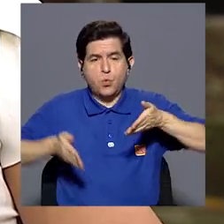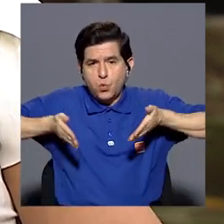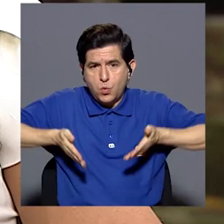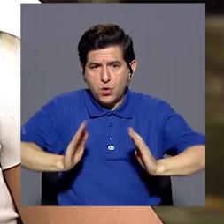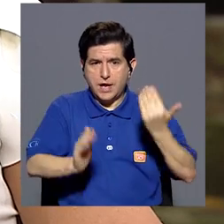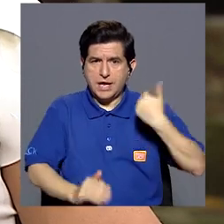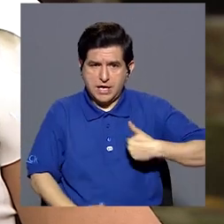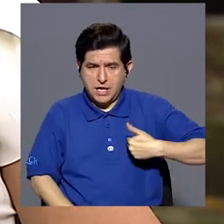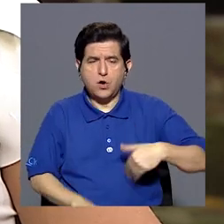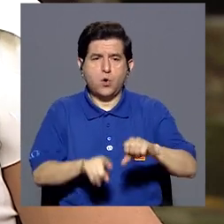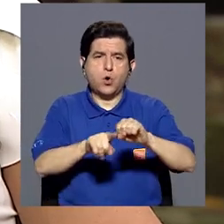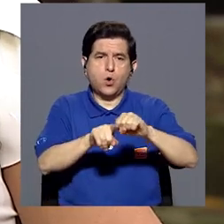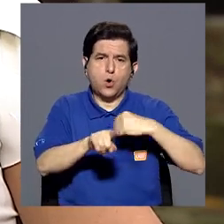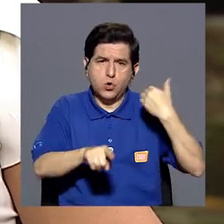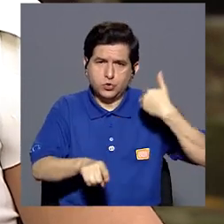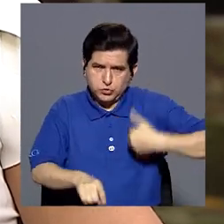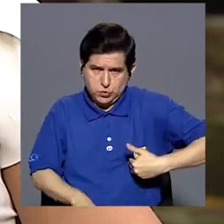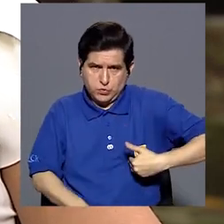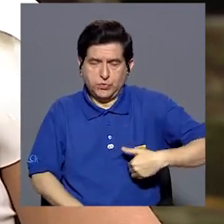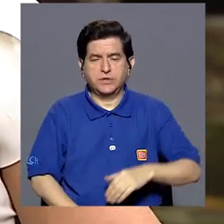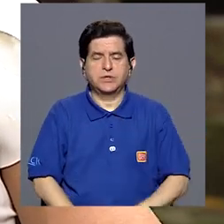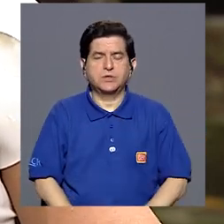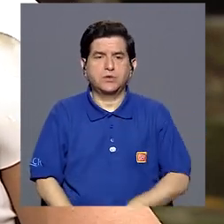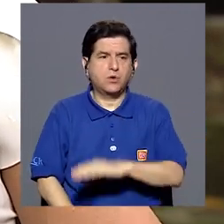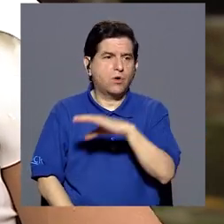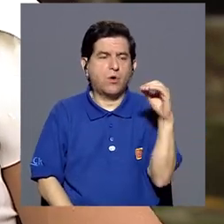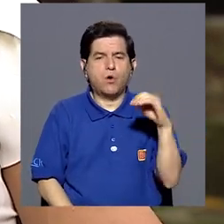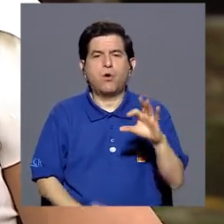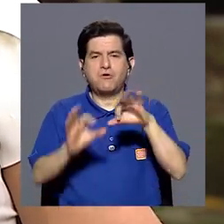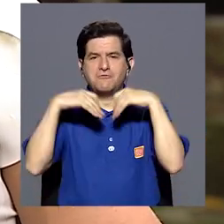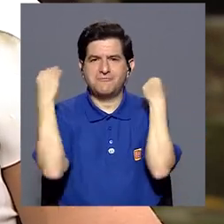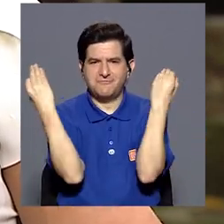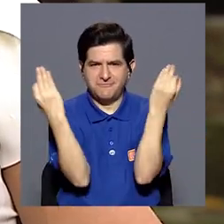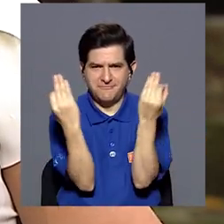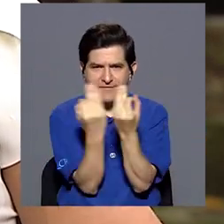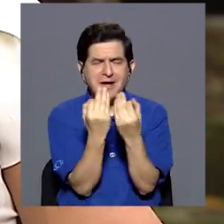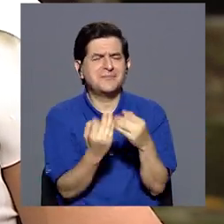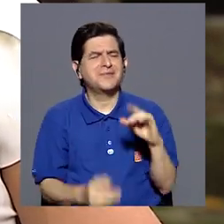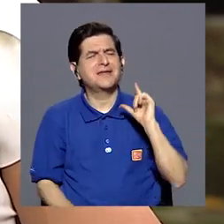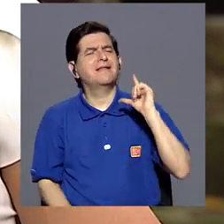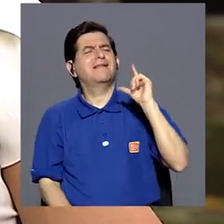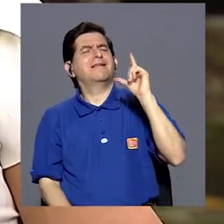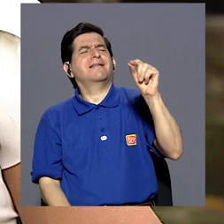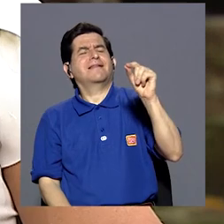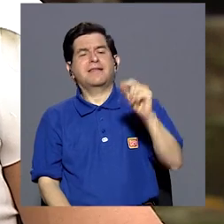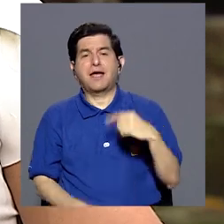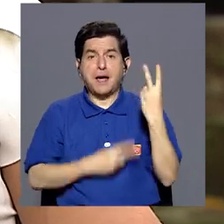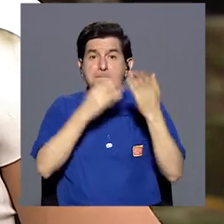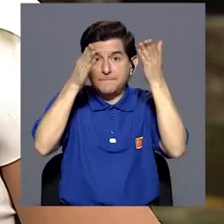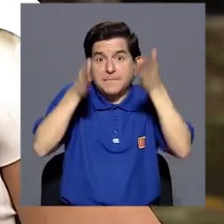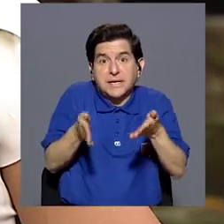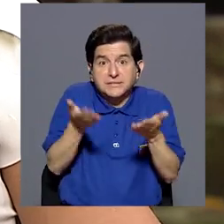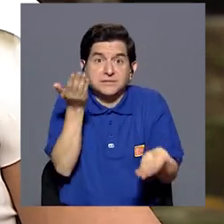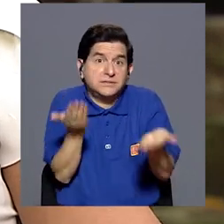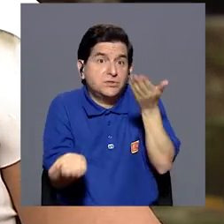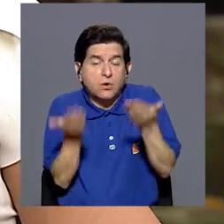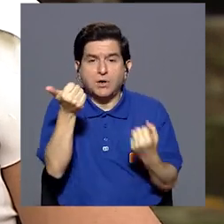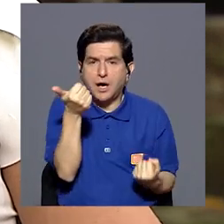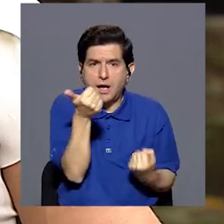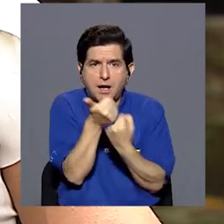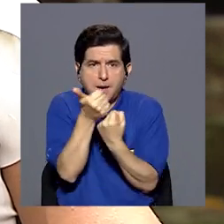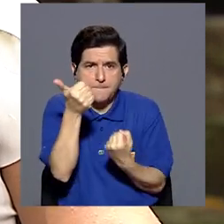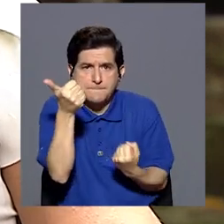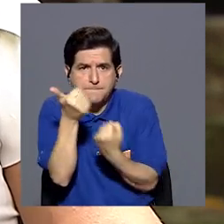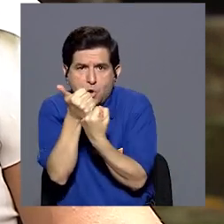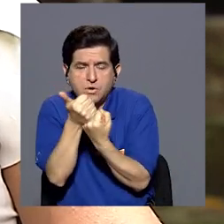hijo, un sobrino, un familiar lejano, un vecino que está